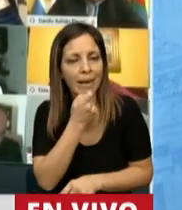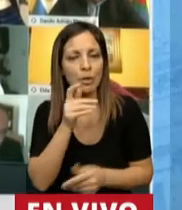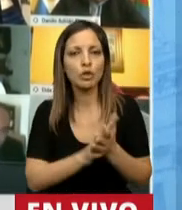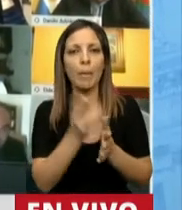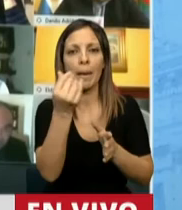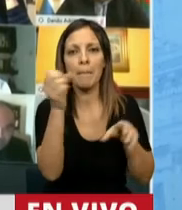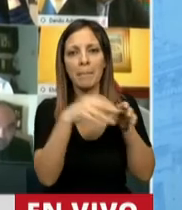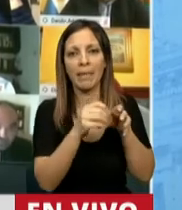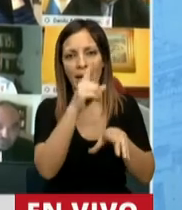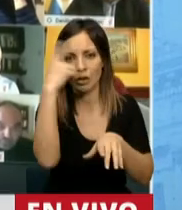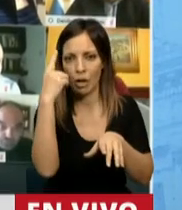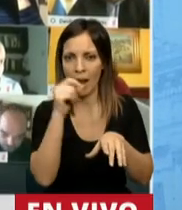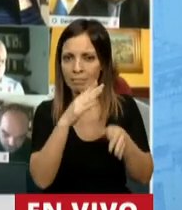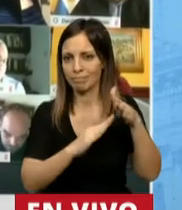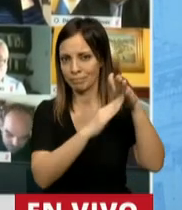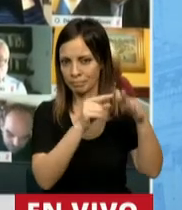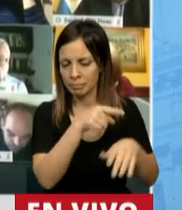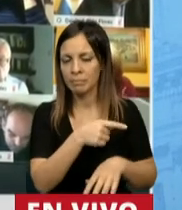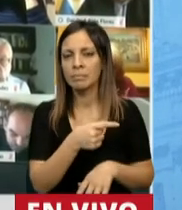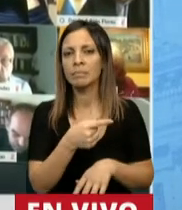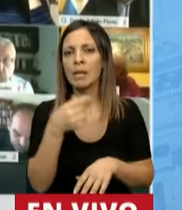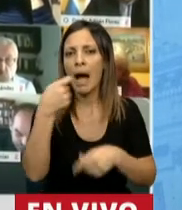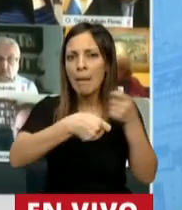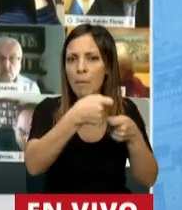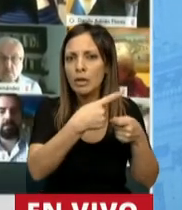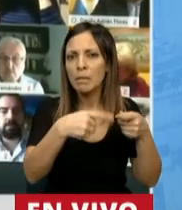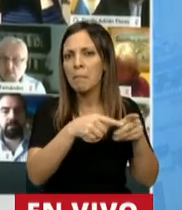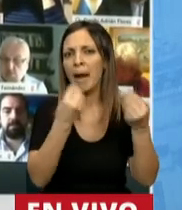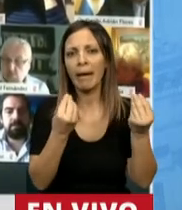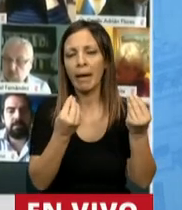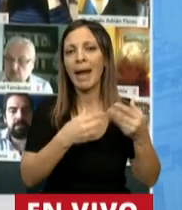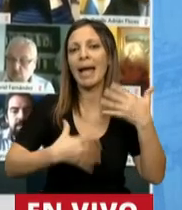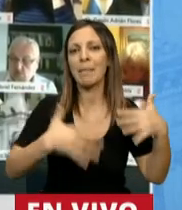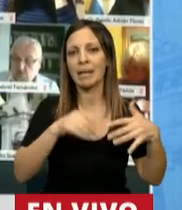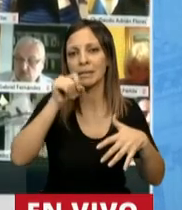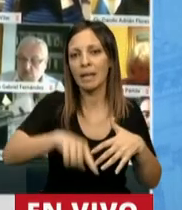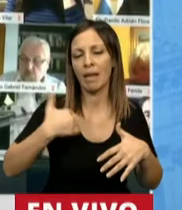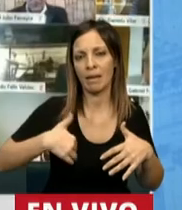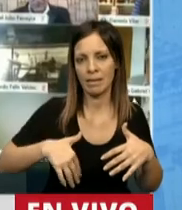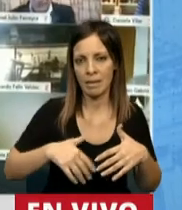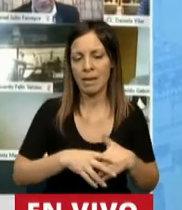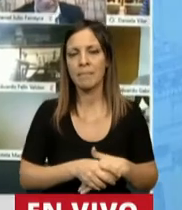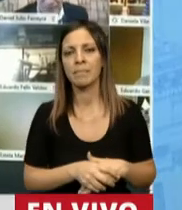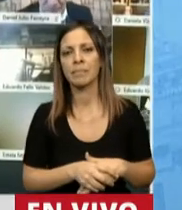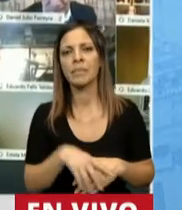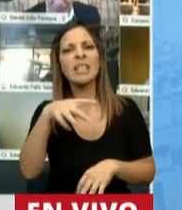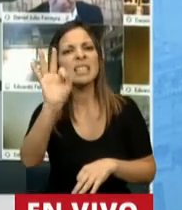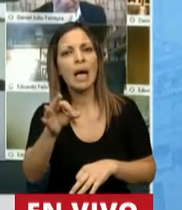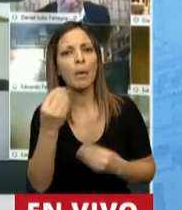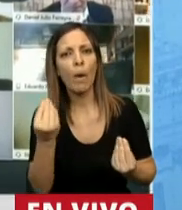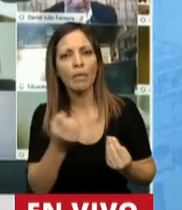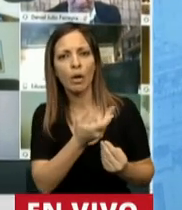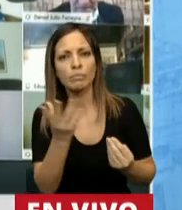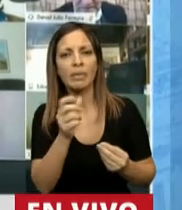Nacional. Esos aportes del Tesoro Nacional que son para atender emergencias en la Argentina. ¿Cuántos ATN se